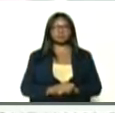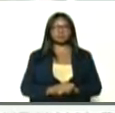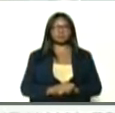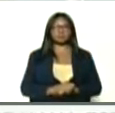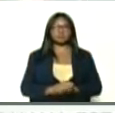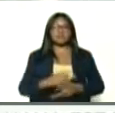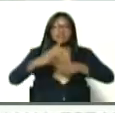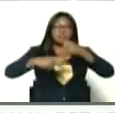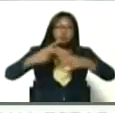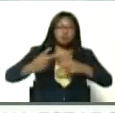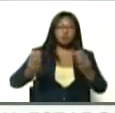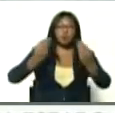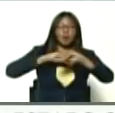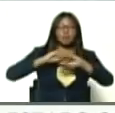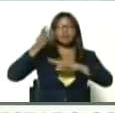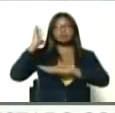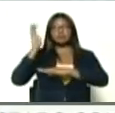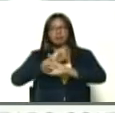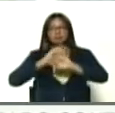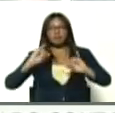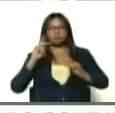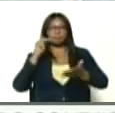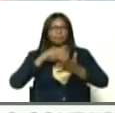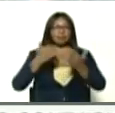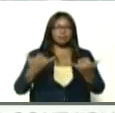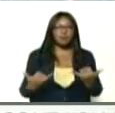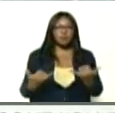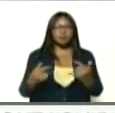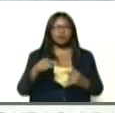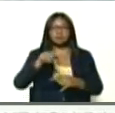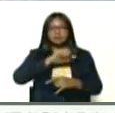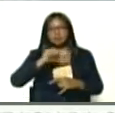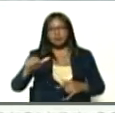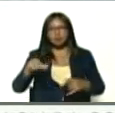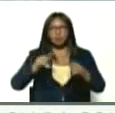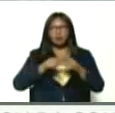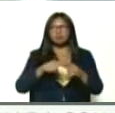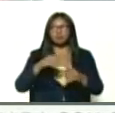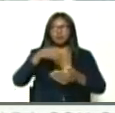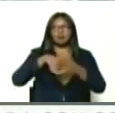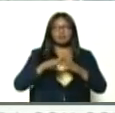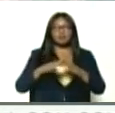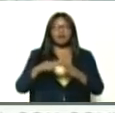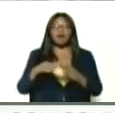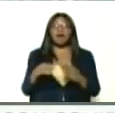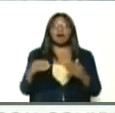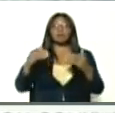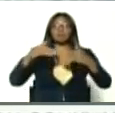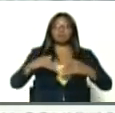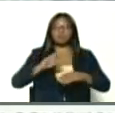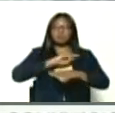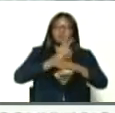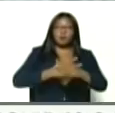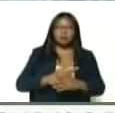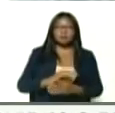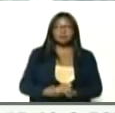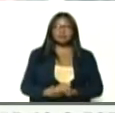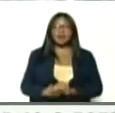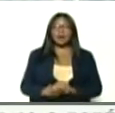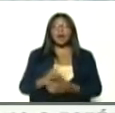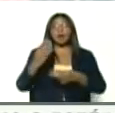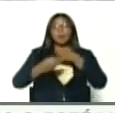ya se ha iniciado, en asambleas, en términos presenciales, esta semana, de cuarentena radical, vamos, por supuesto, a utilizar las